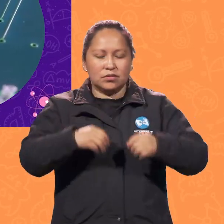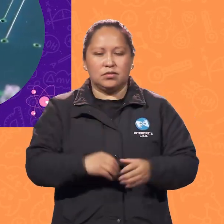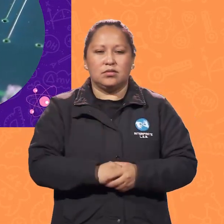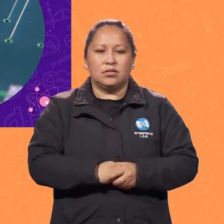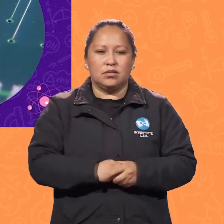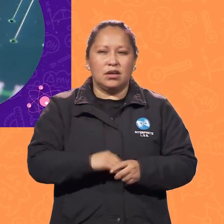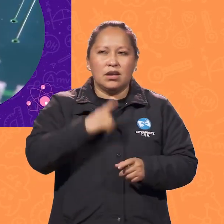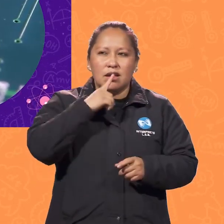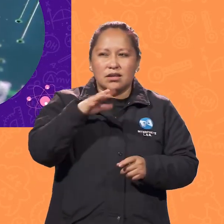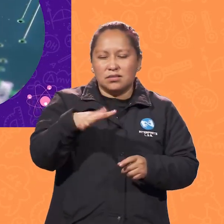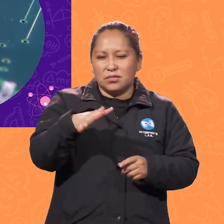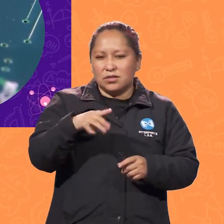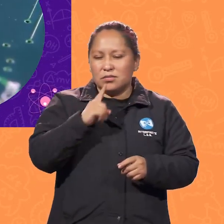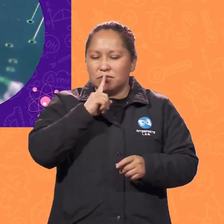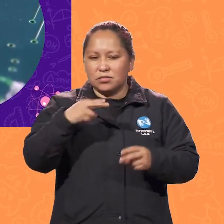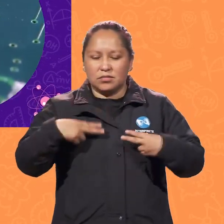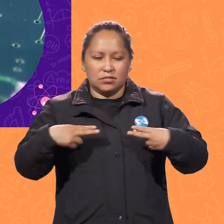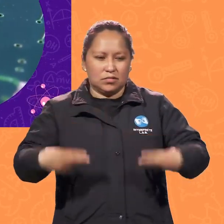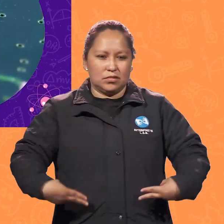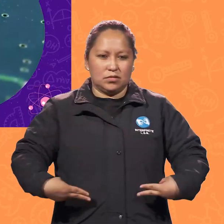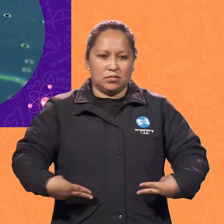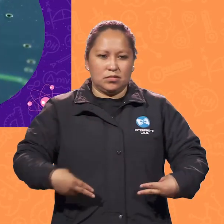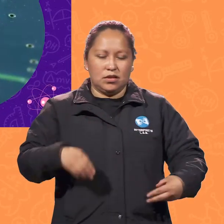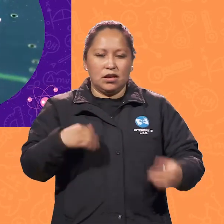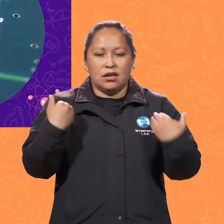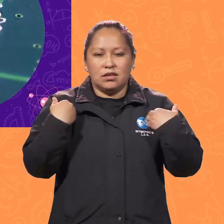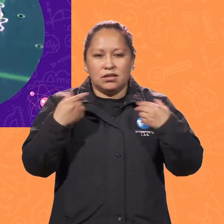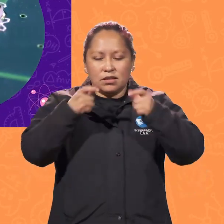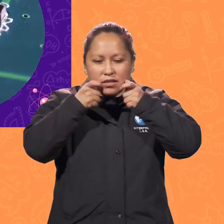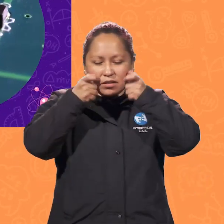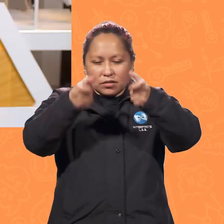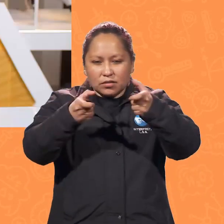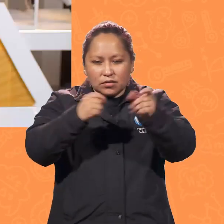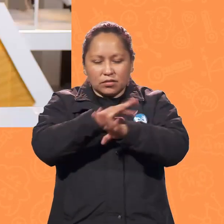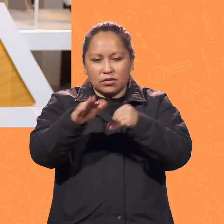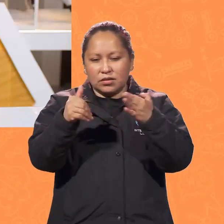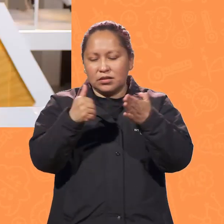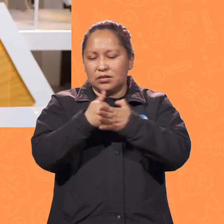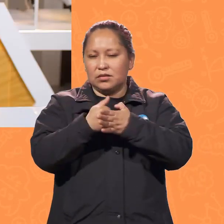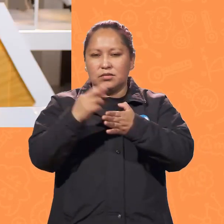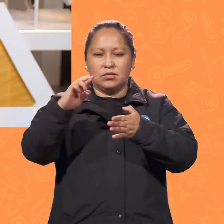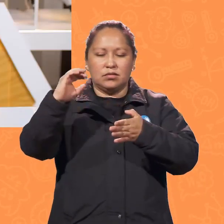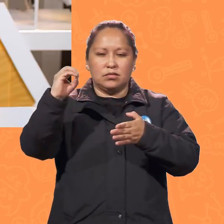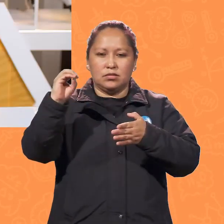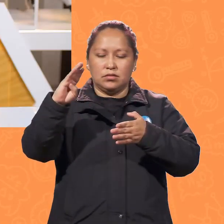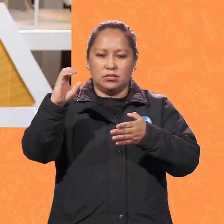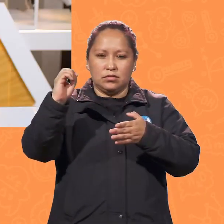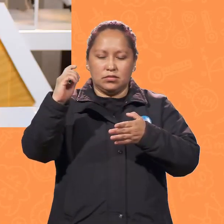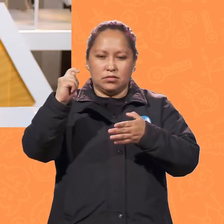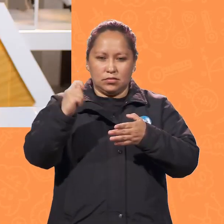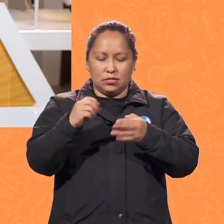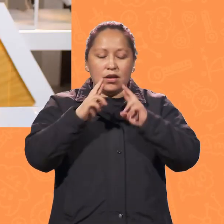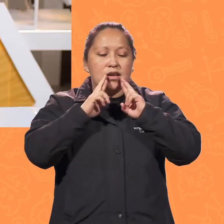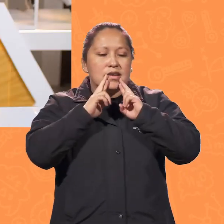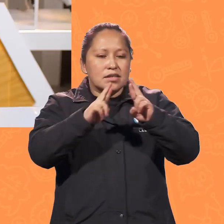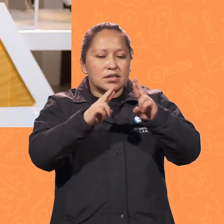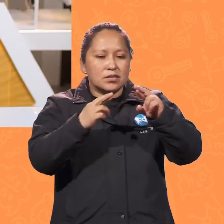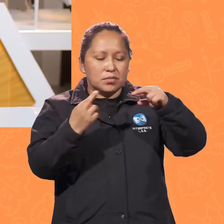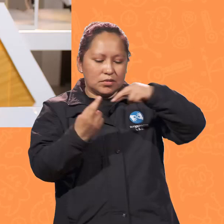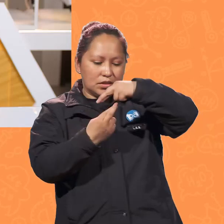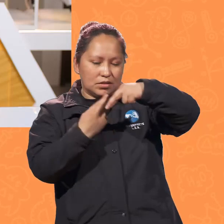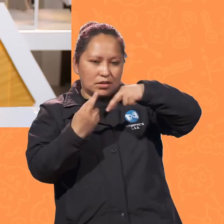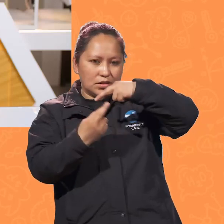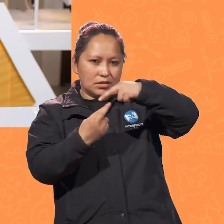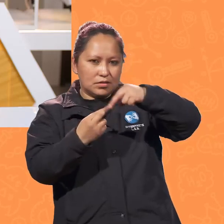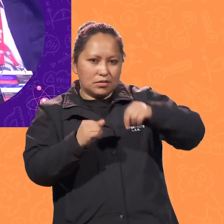Está diseñado para coordinar el control de todos los elementos del robot. Contiene los sensores que responden a la interacción del